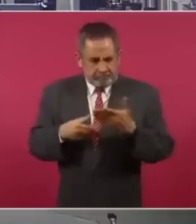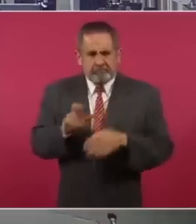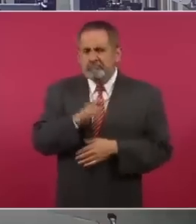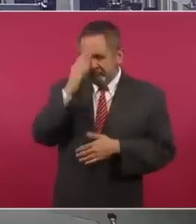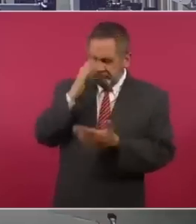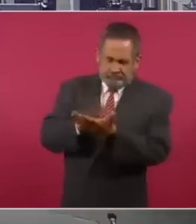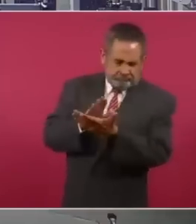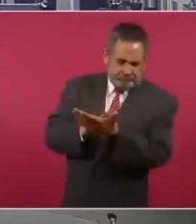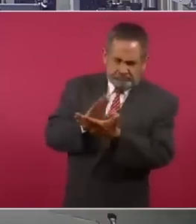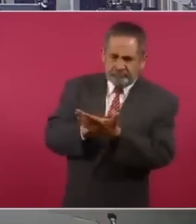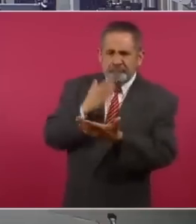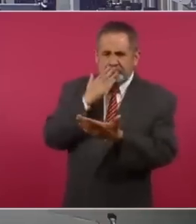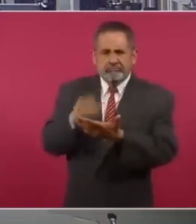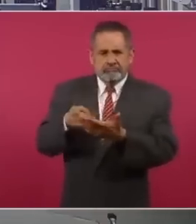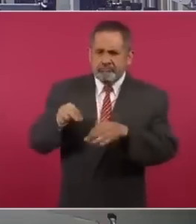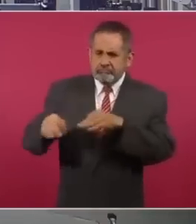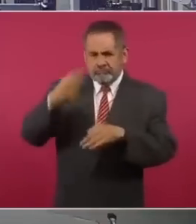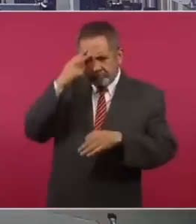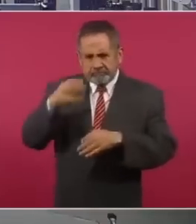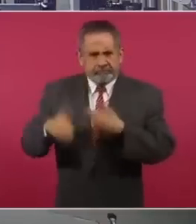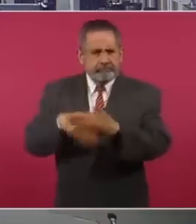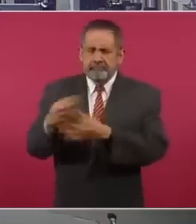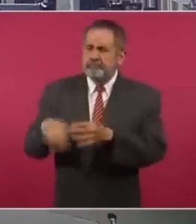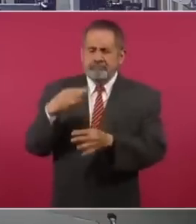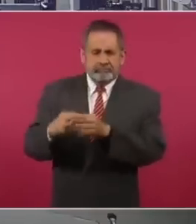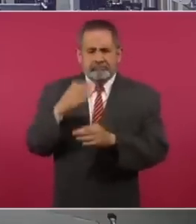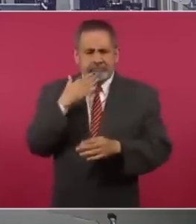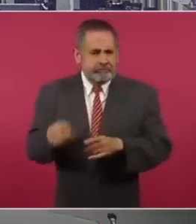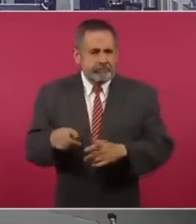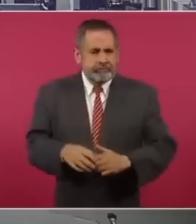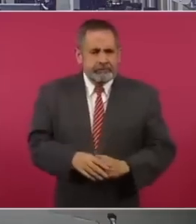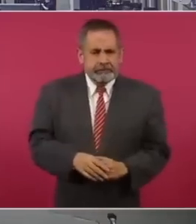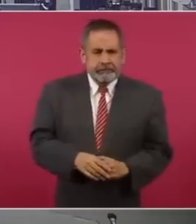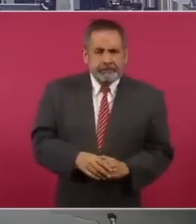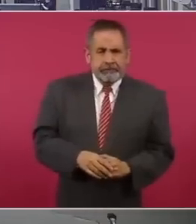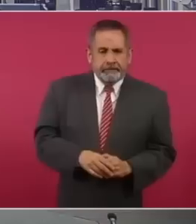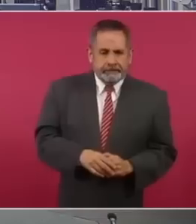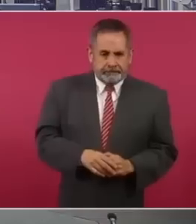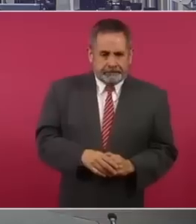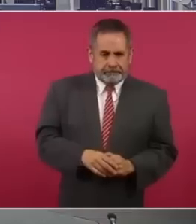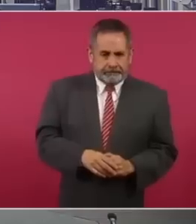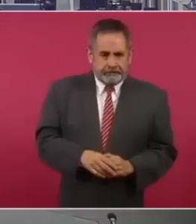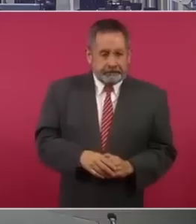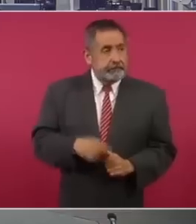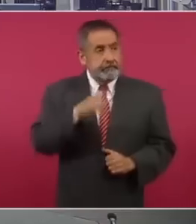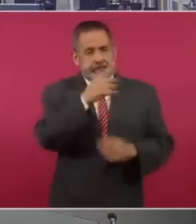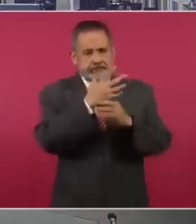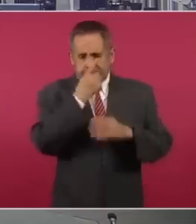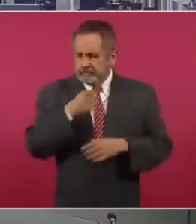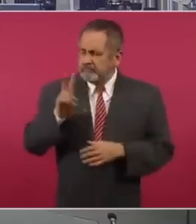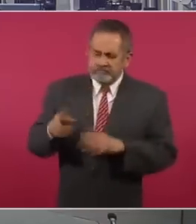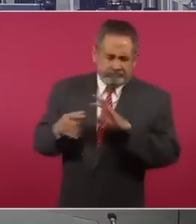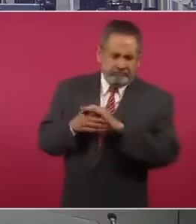reconociendo lo que hace México y expresando el compromiso